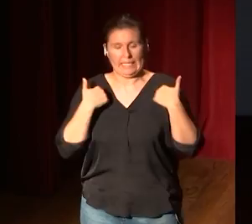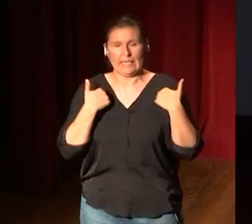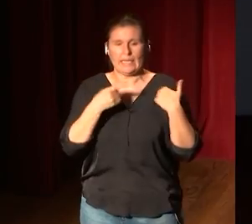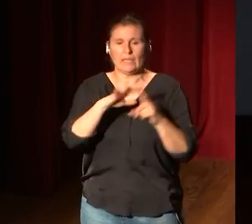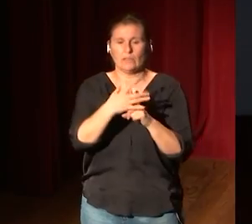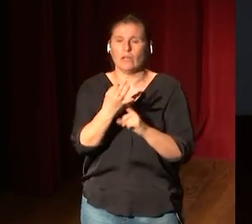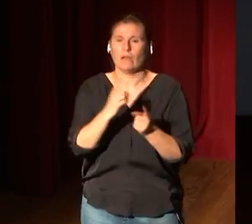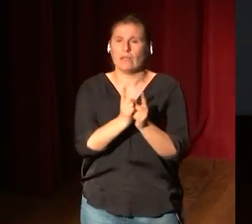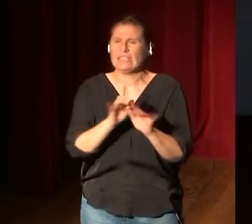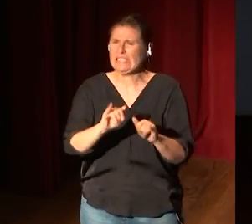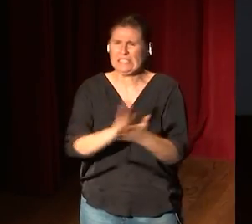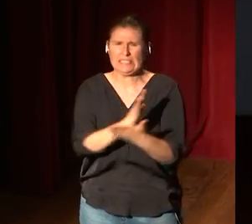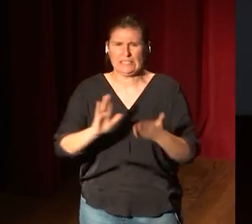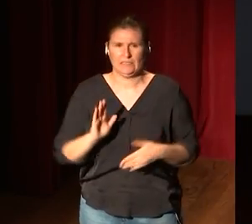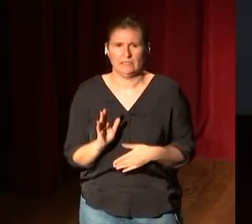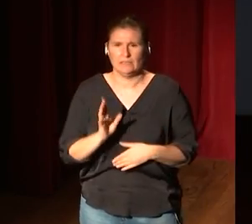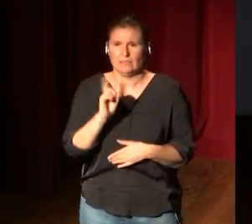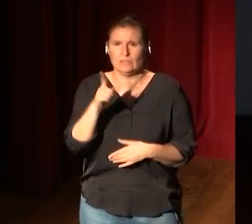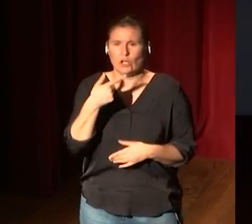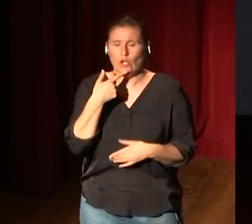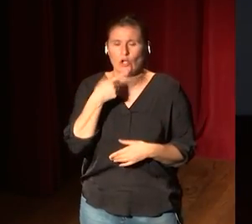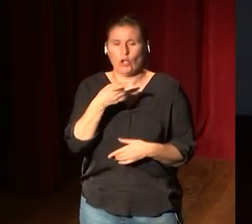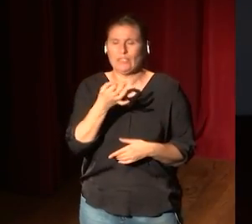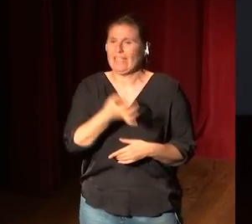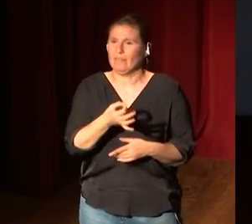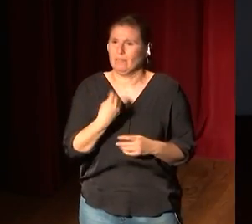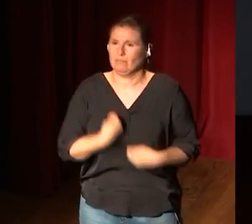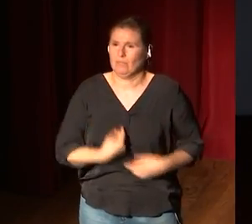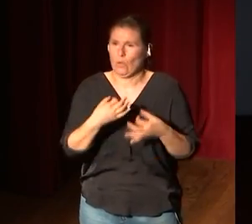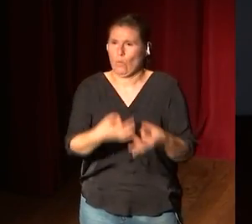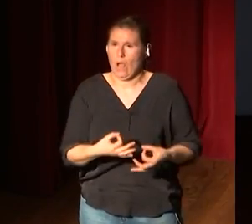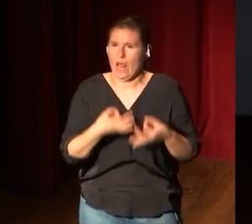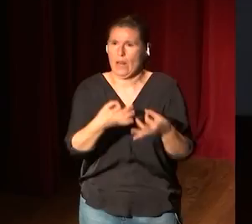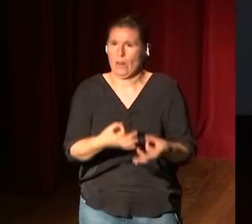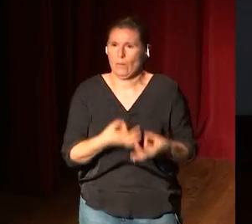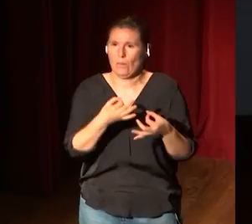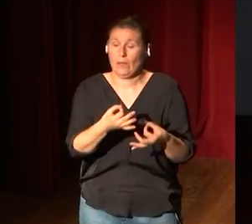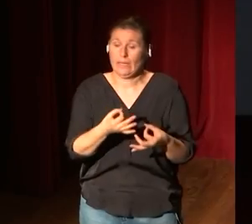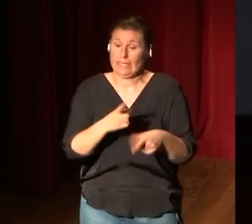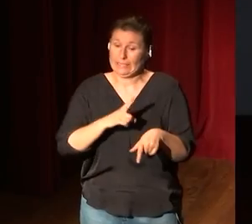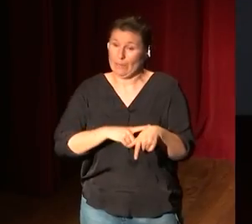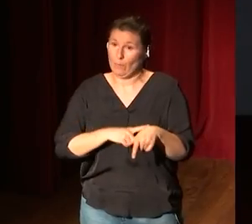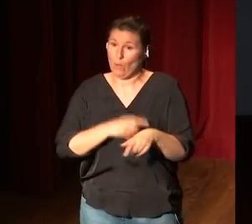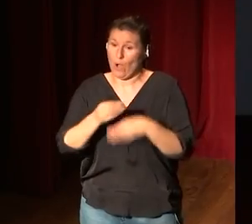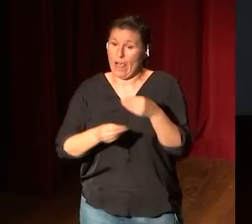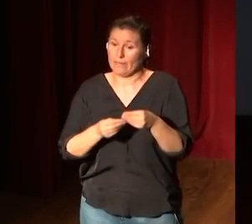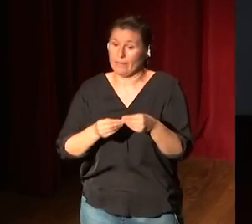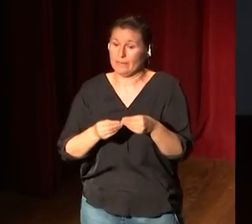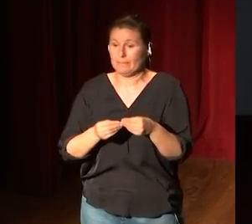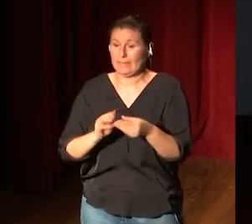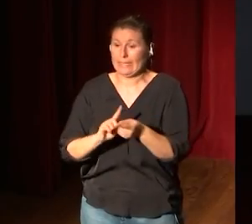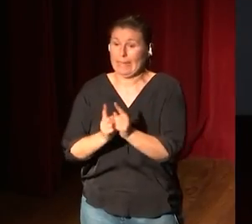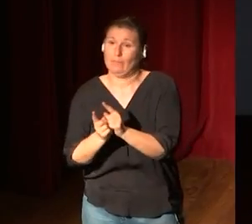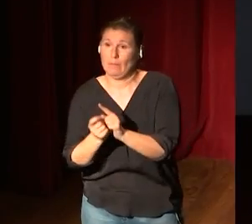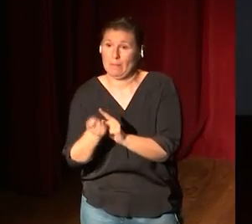cambien simplemente vayan en la flecha que tienen que ir y se dedican a hacer pequeñas intervenciones en el tiempo para que todo